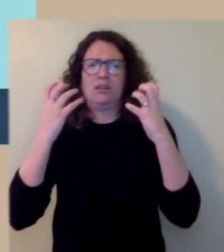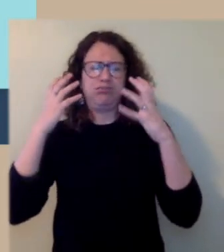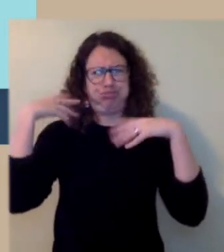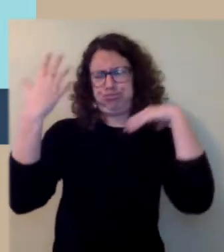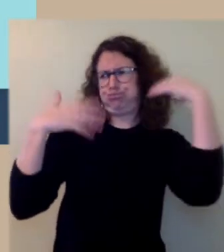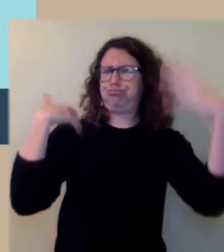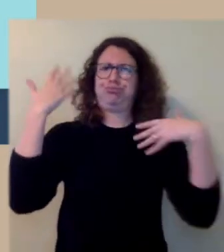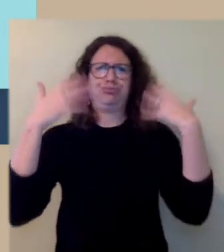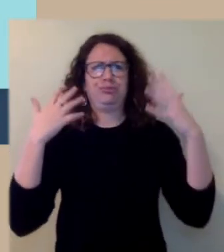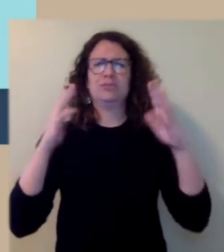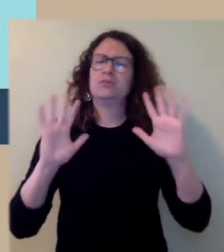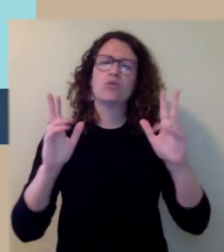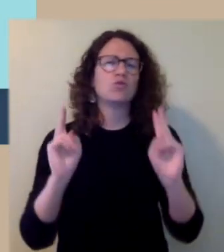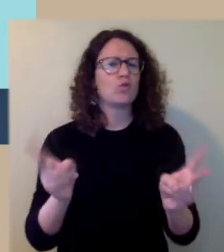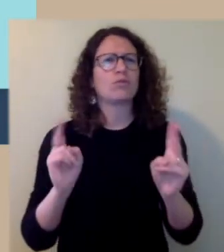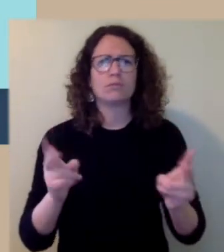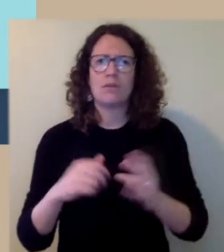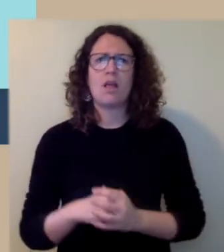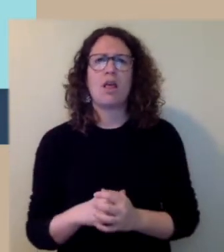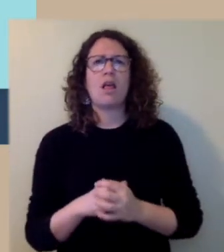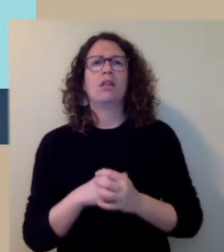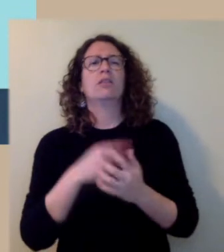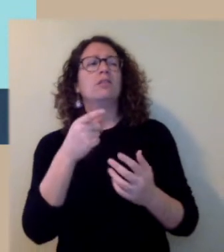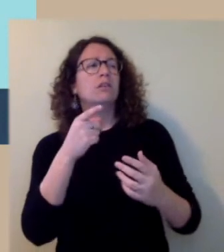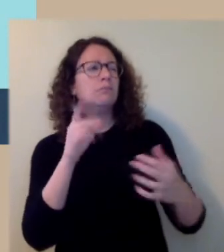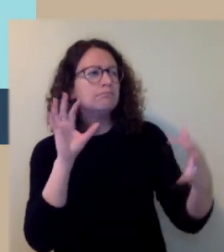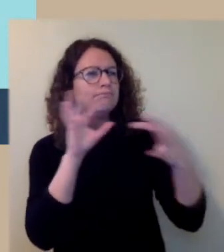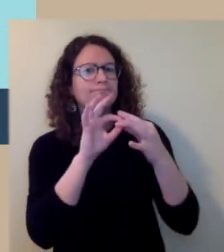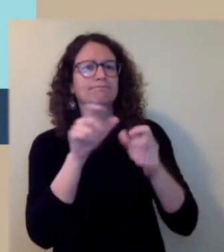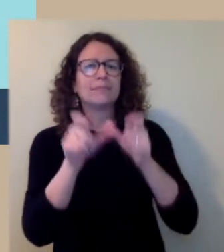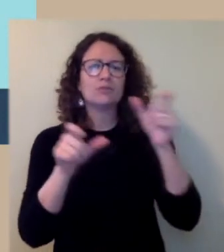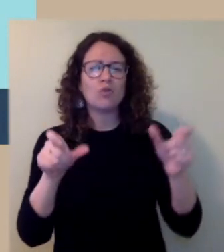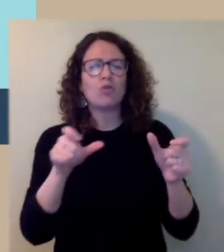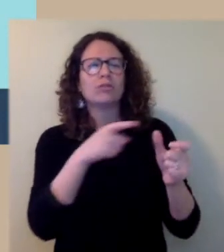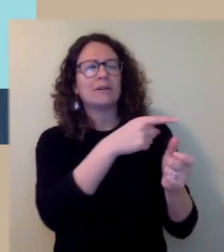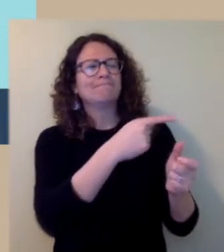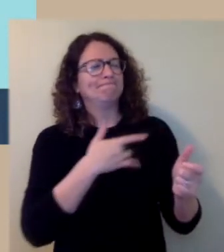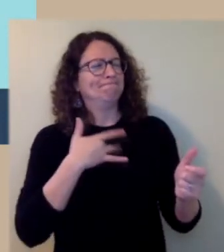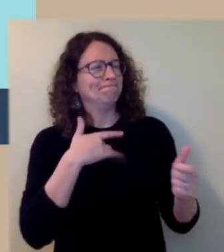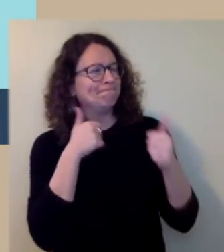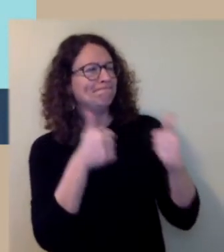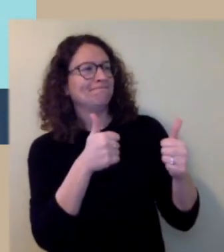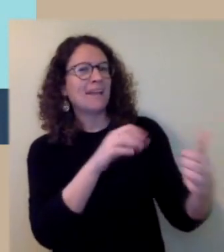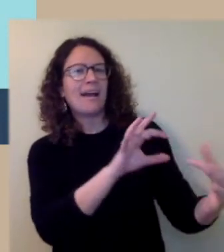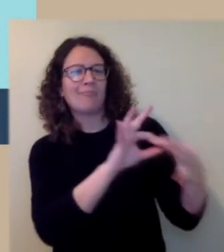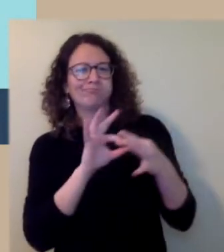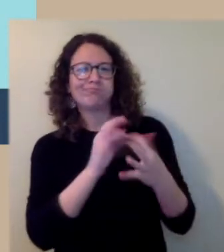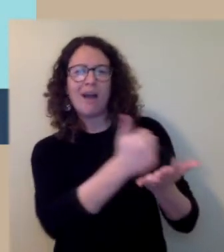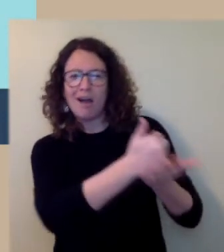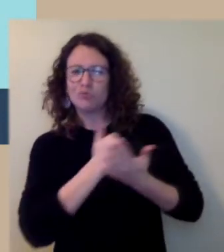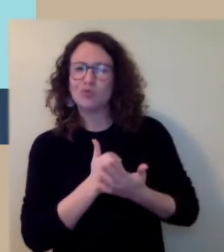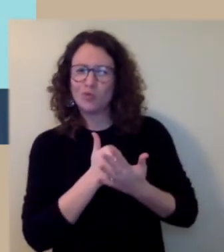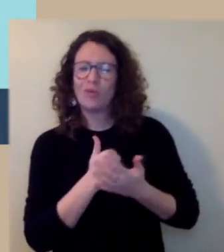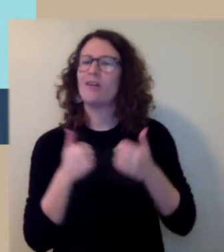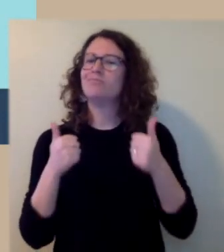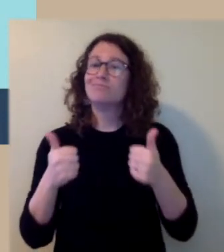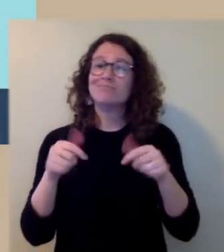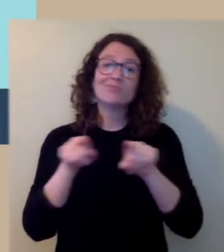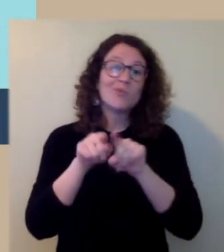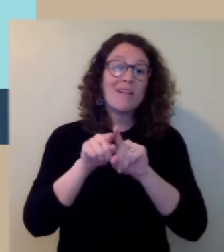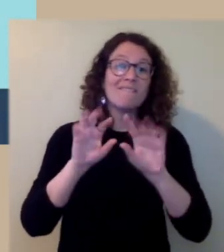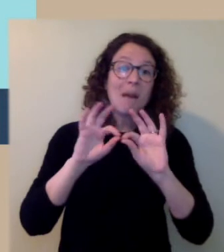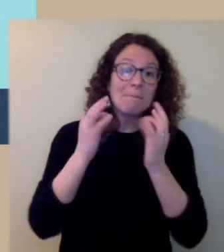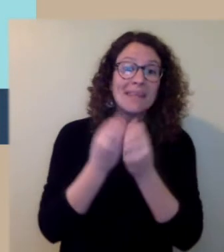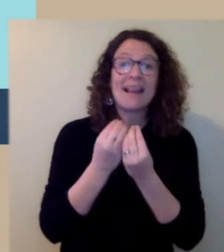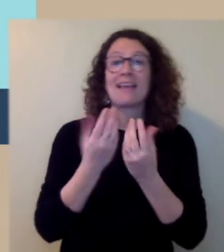confundido, asustado o enojado durante una crisis. Hablar con personas de confianza puede ayudar. Comparte con tus amigos y